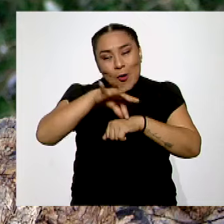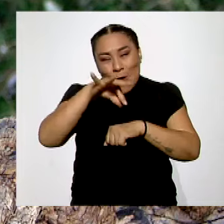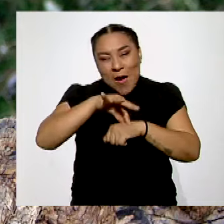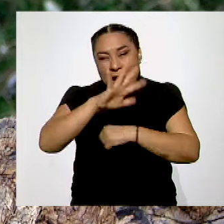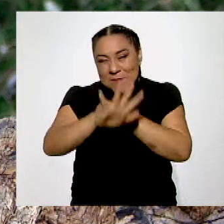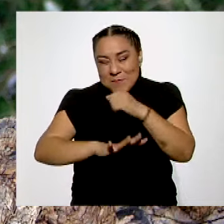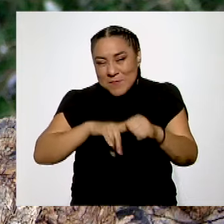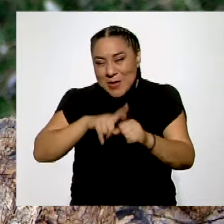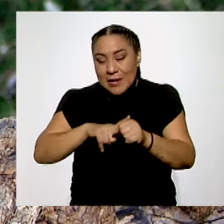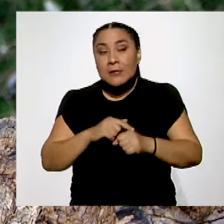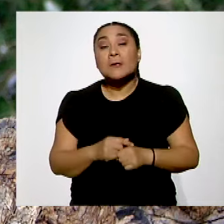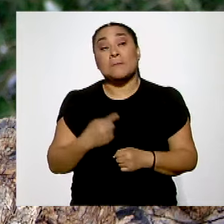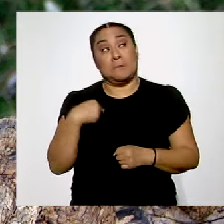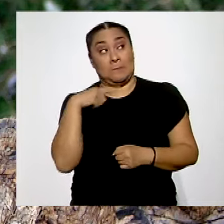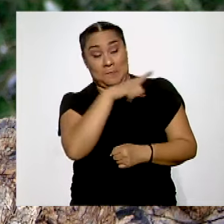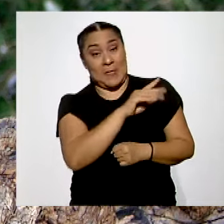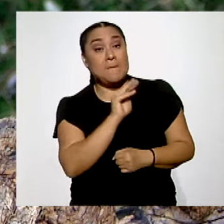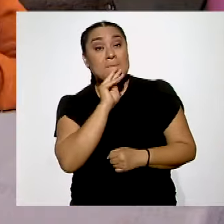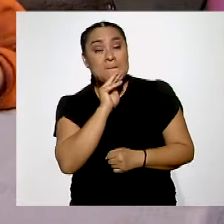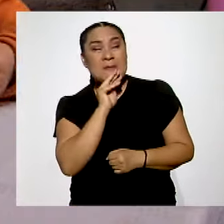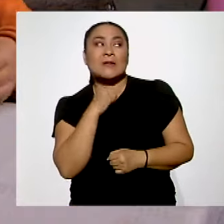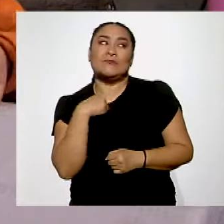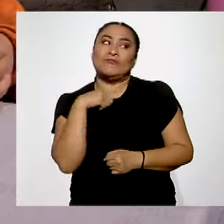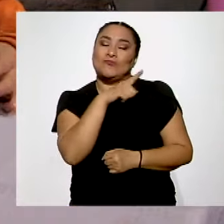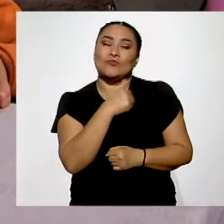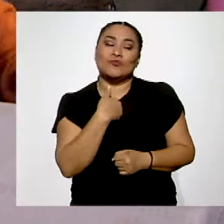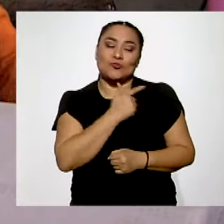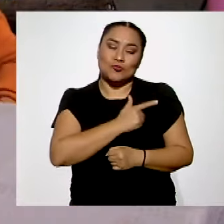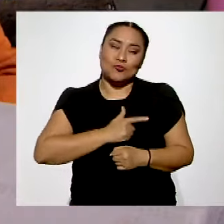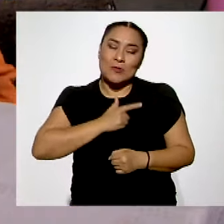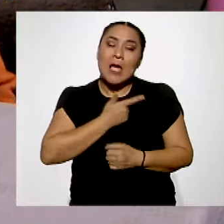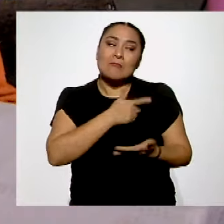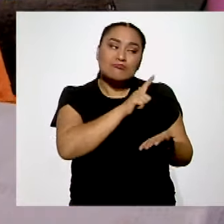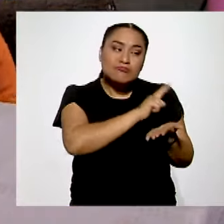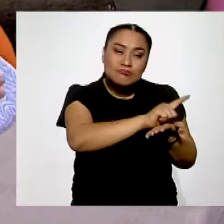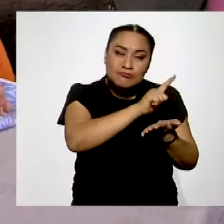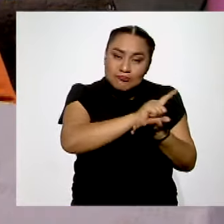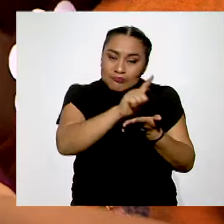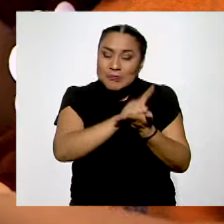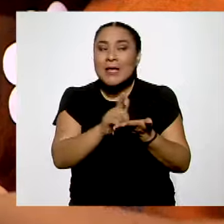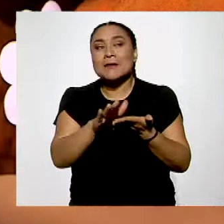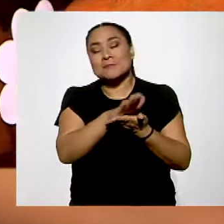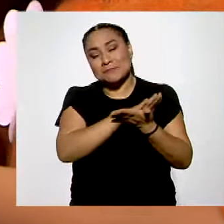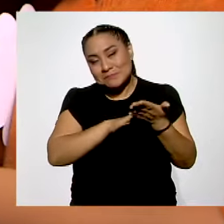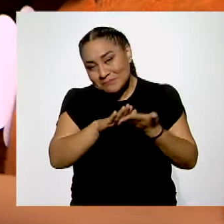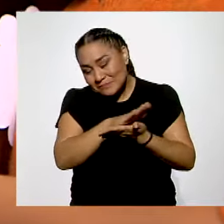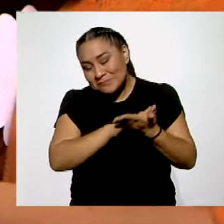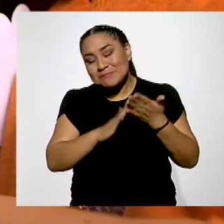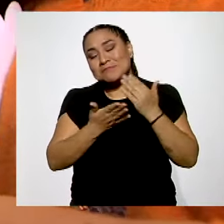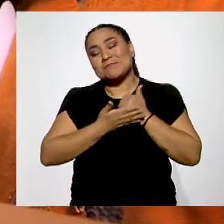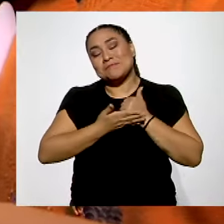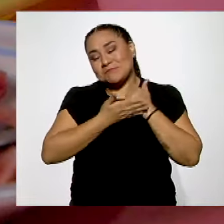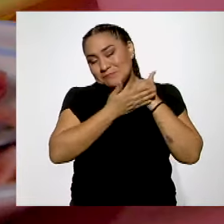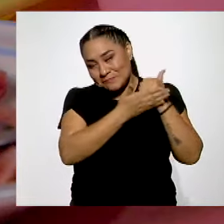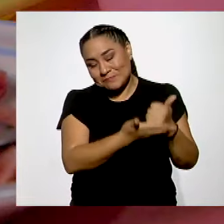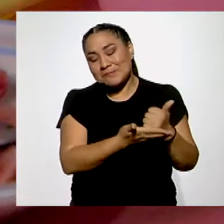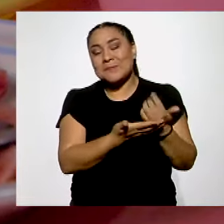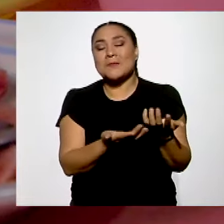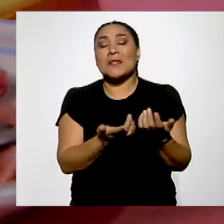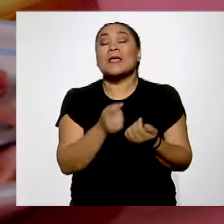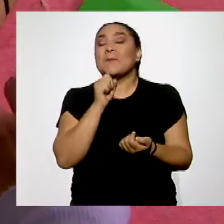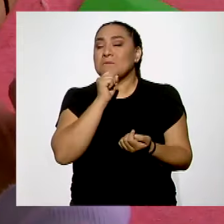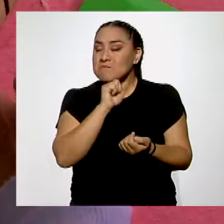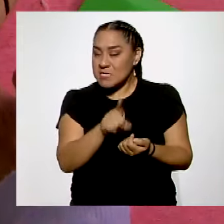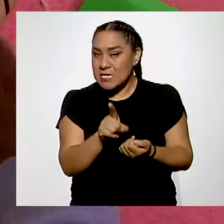Con mi mamá me gusta, bueno, limpiar y también lavar los trastes, ayudarla. Y también